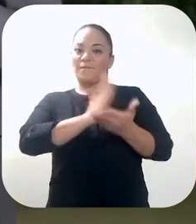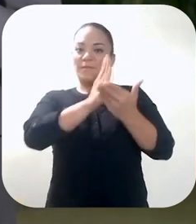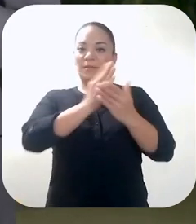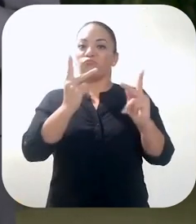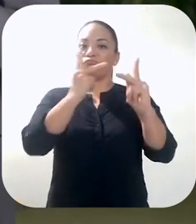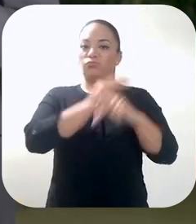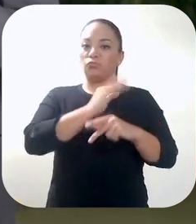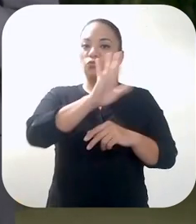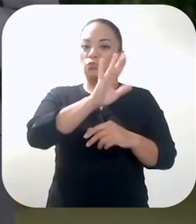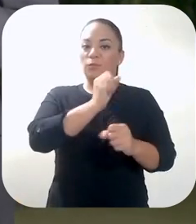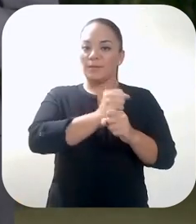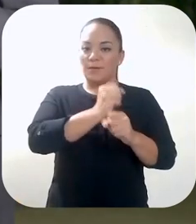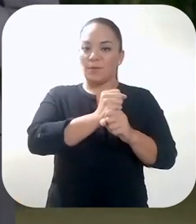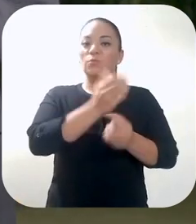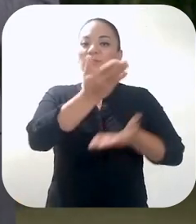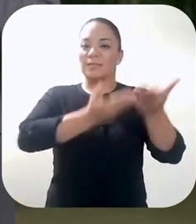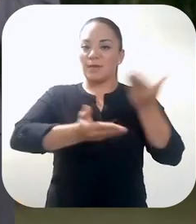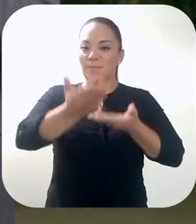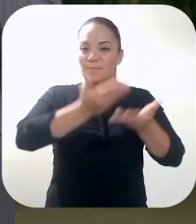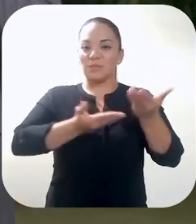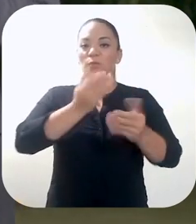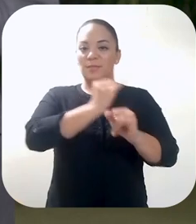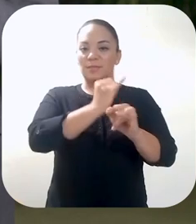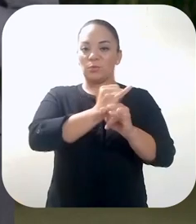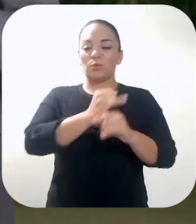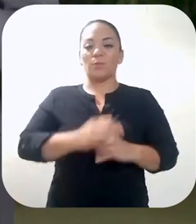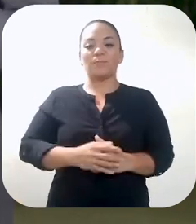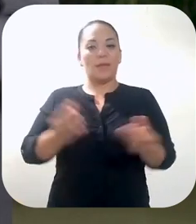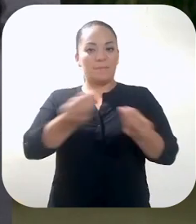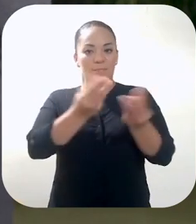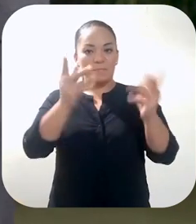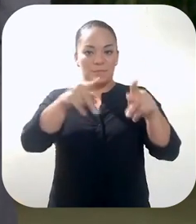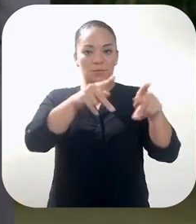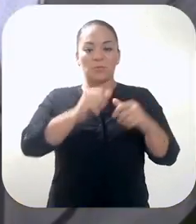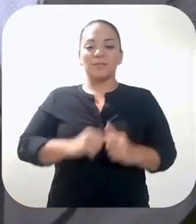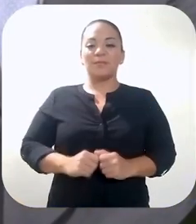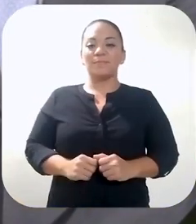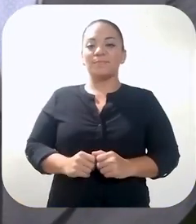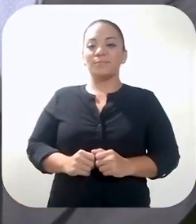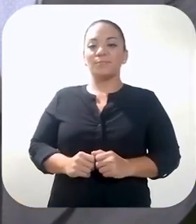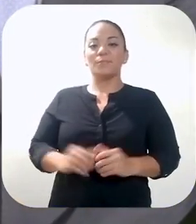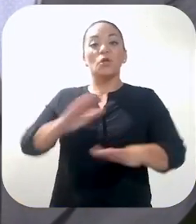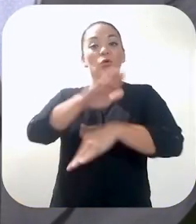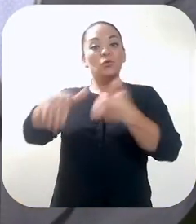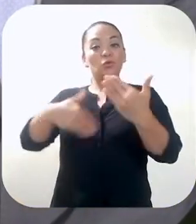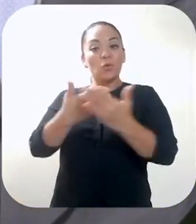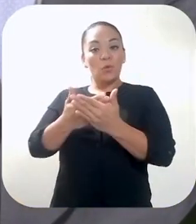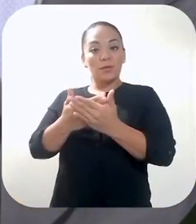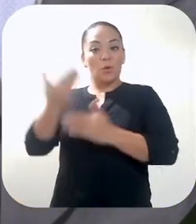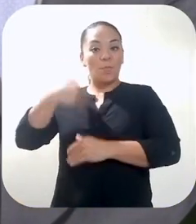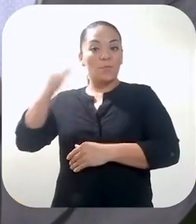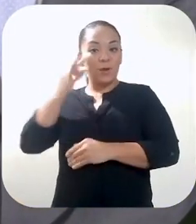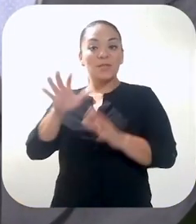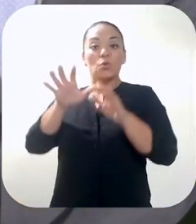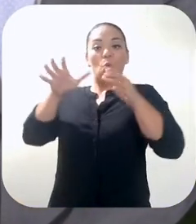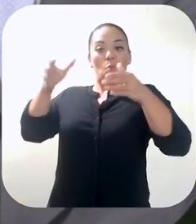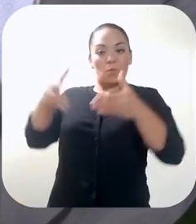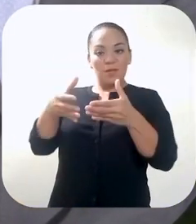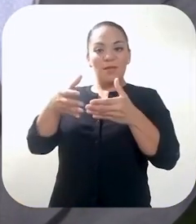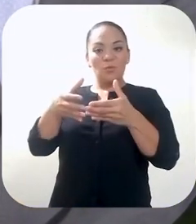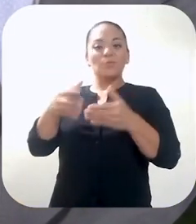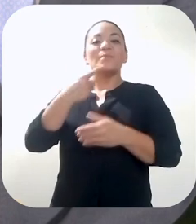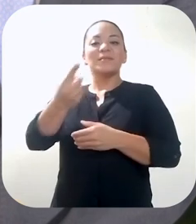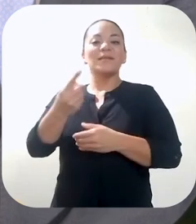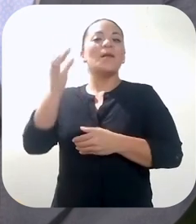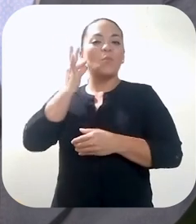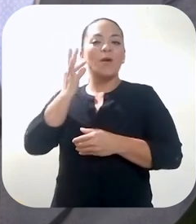se vean interrumpidos los servicios que brinda la institución al público. Todas y todos unidos, le diremos a